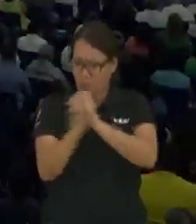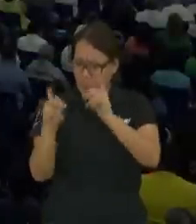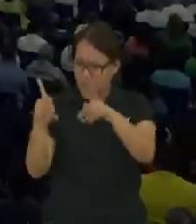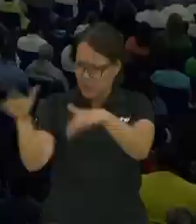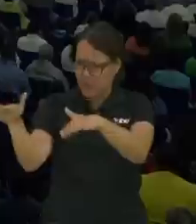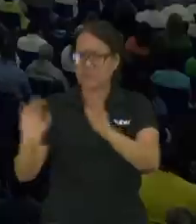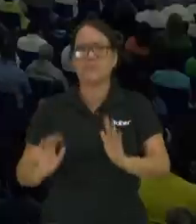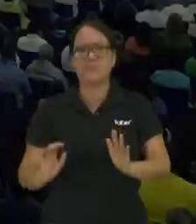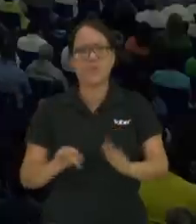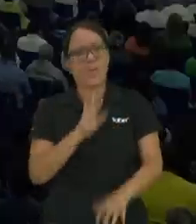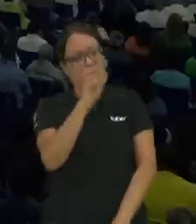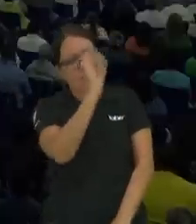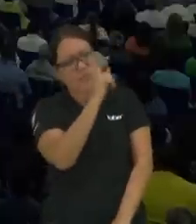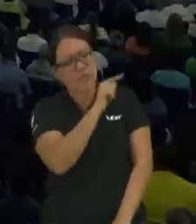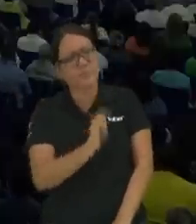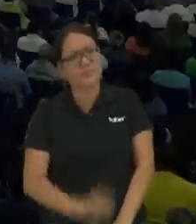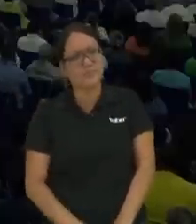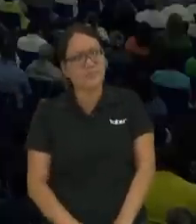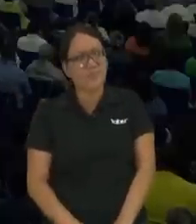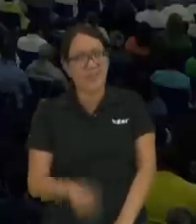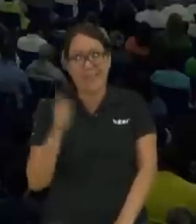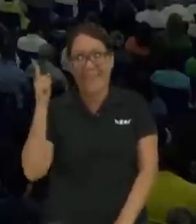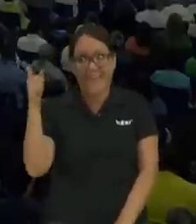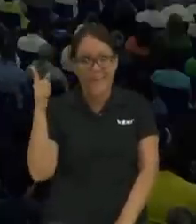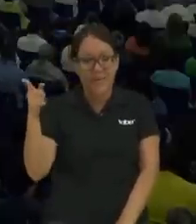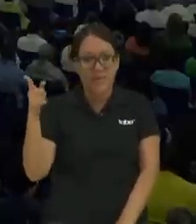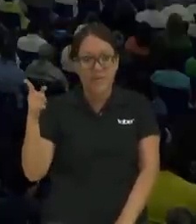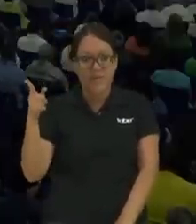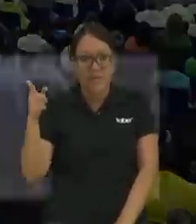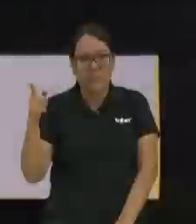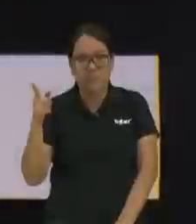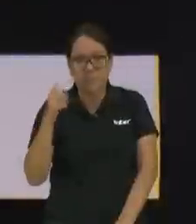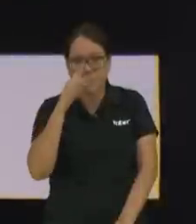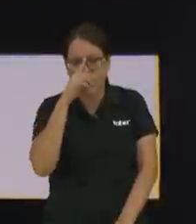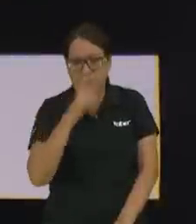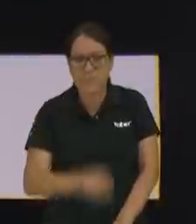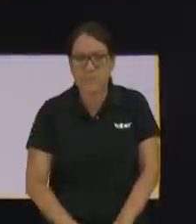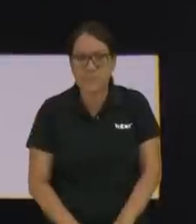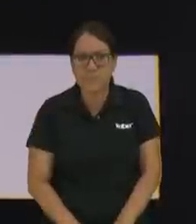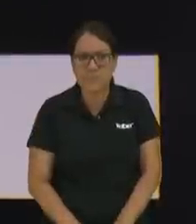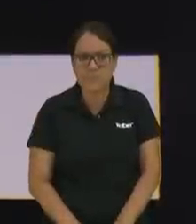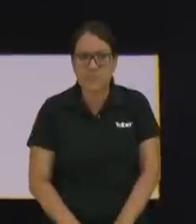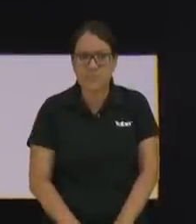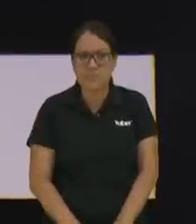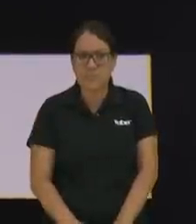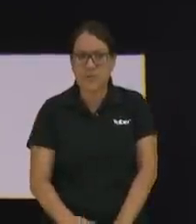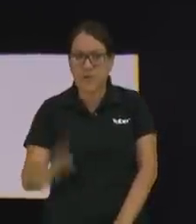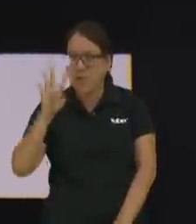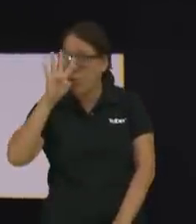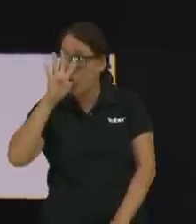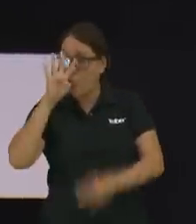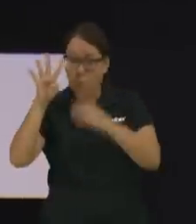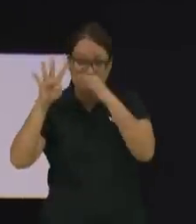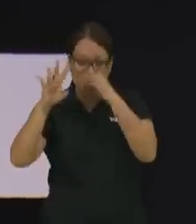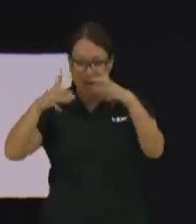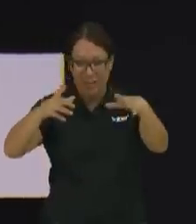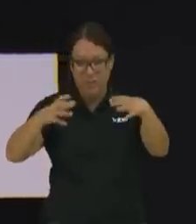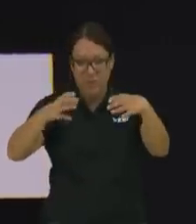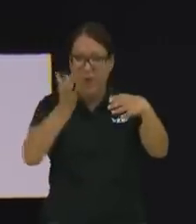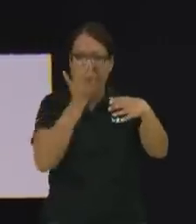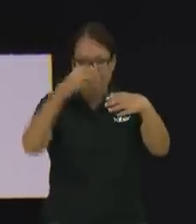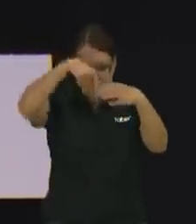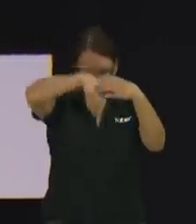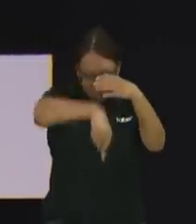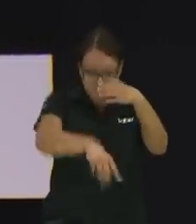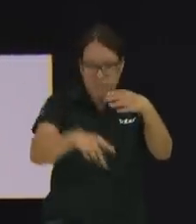pastor me dijo la señora regaló cuatro pozos a cuatro comunidades que lo necesitaban como lo